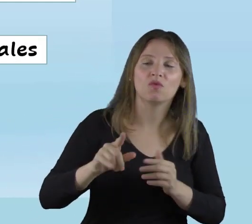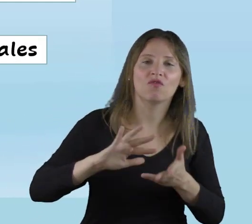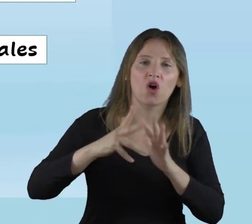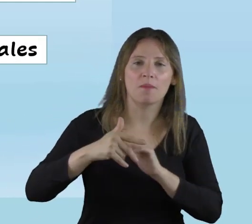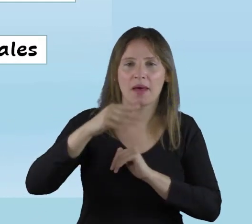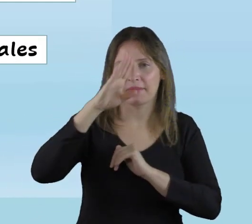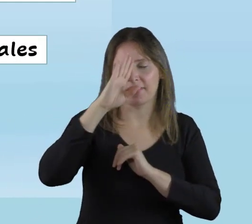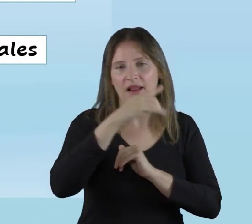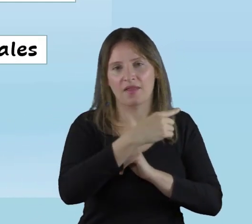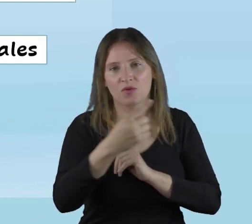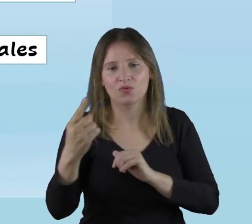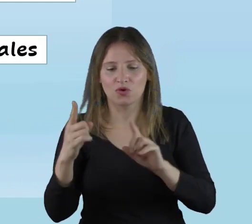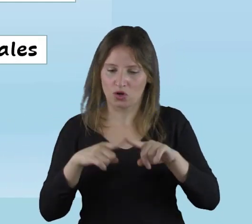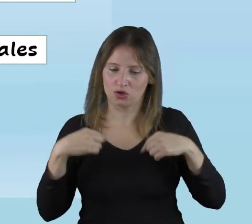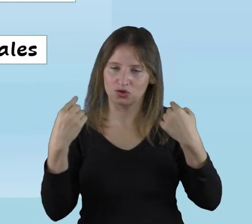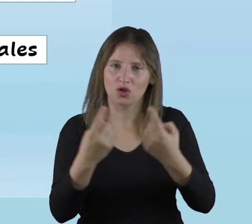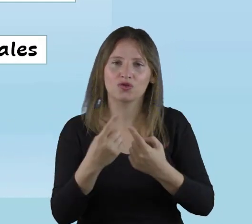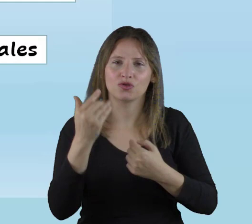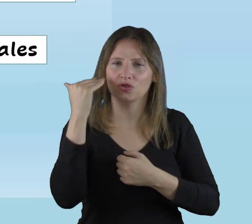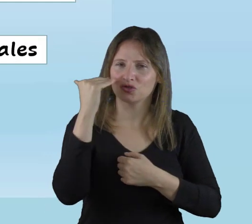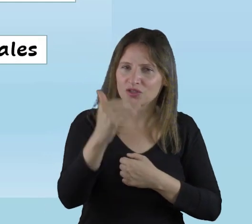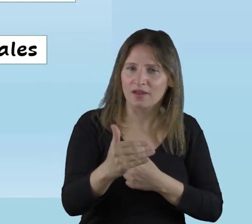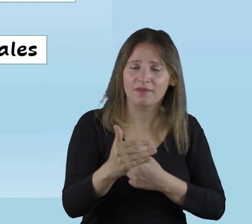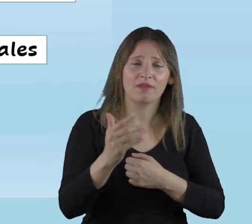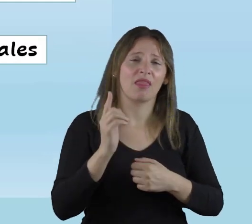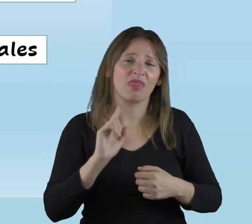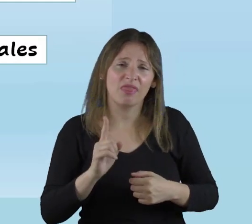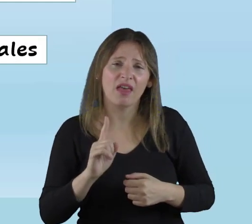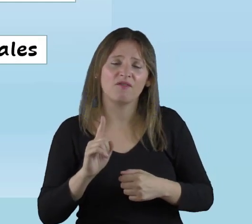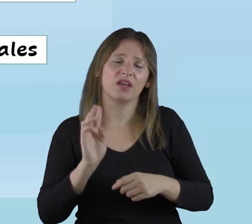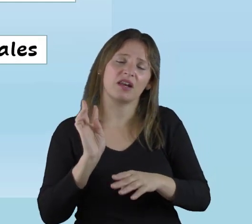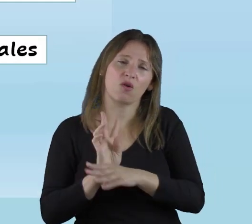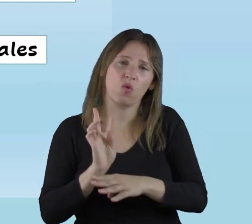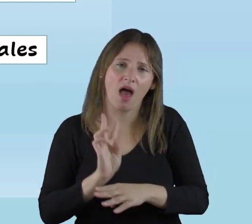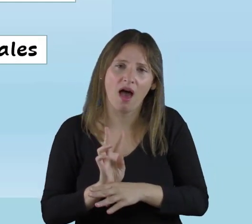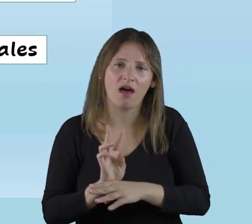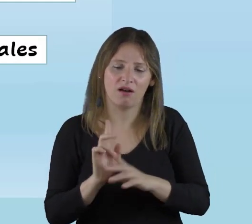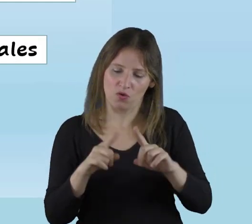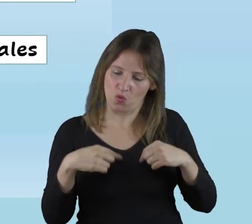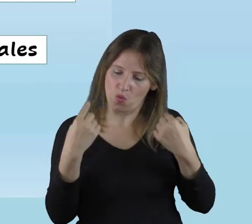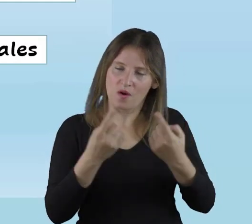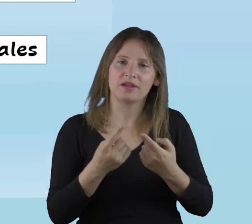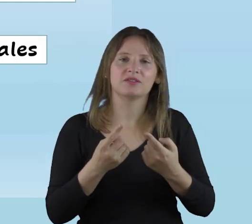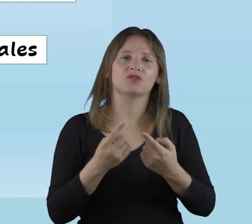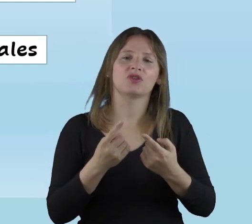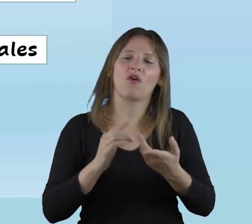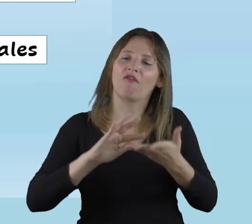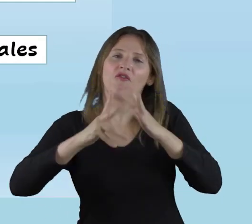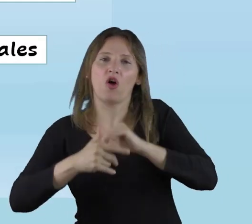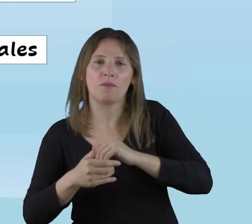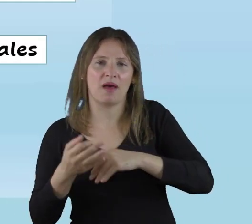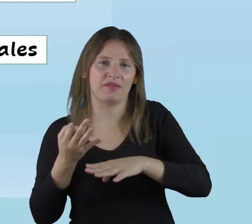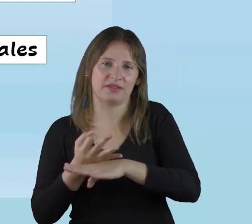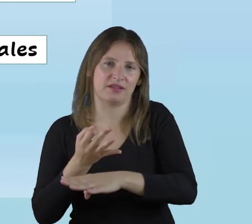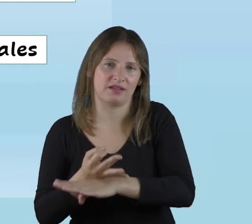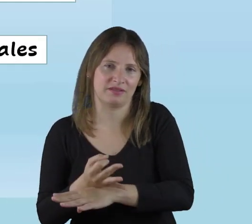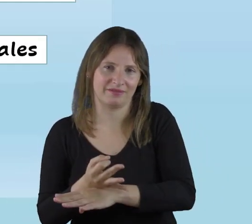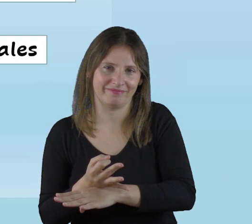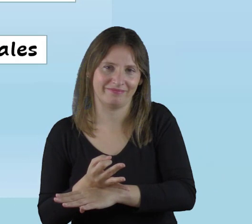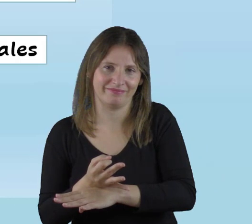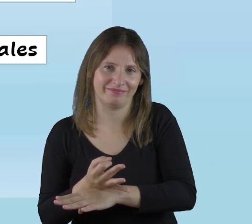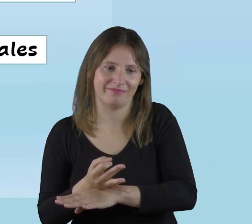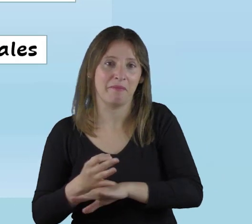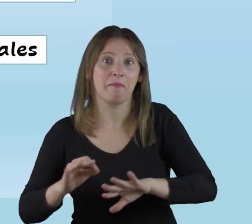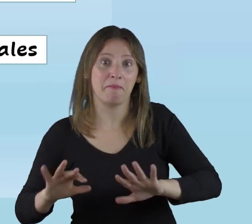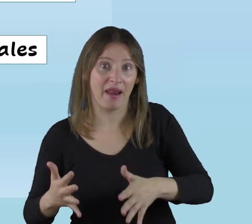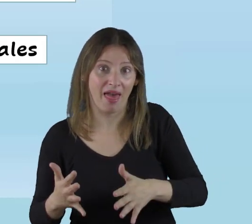Conociendo los estilos de aprendizaje, nosotros como docentes tendríamos que regular nuestro